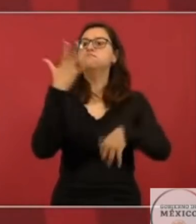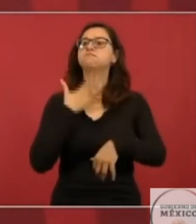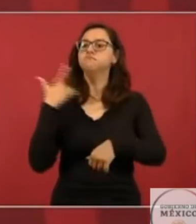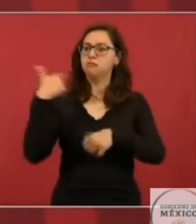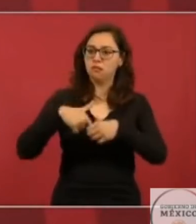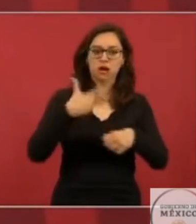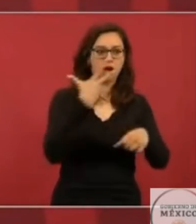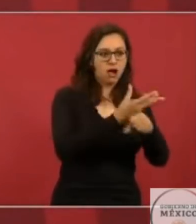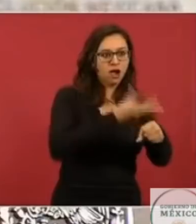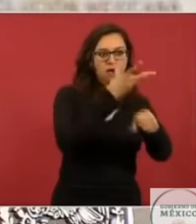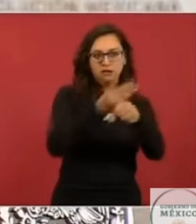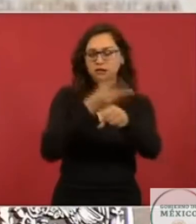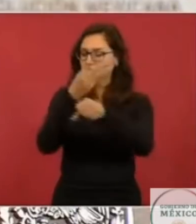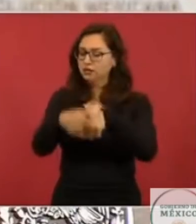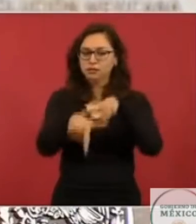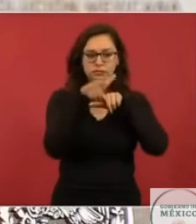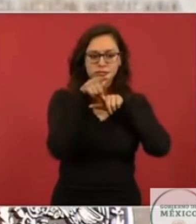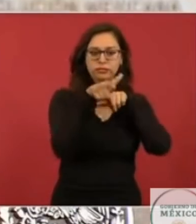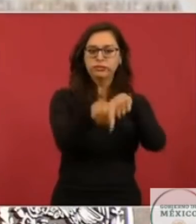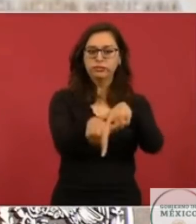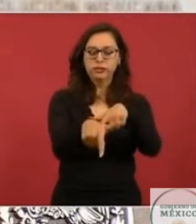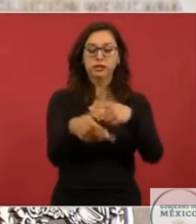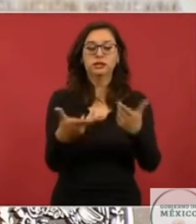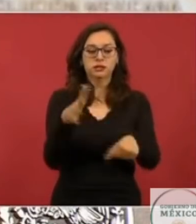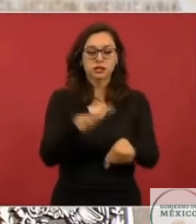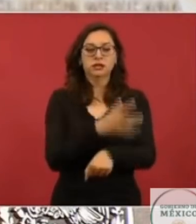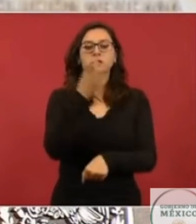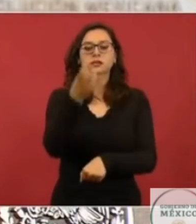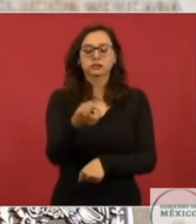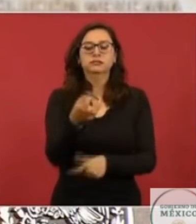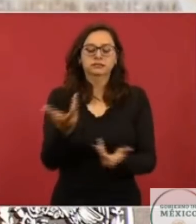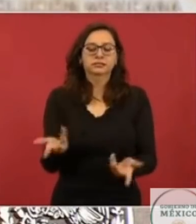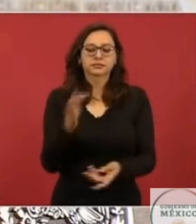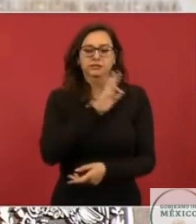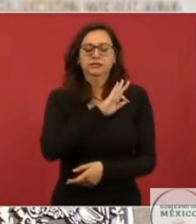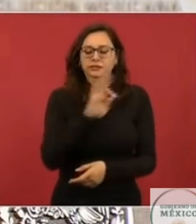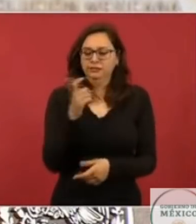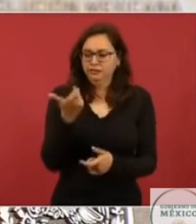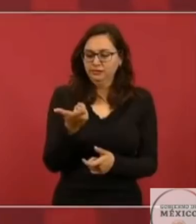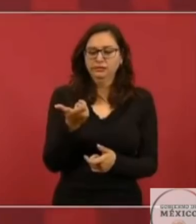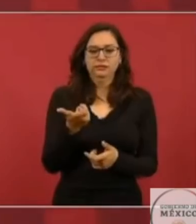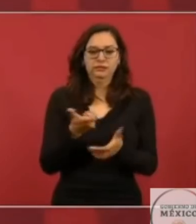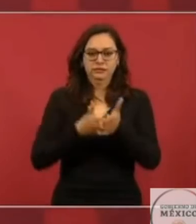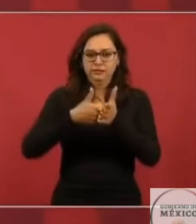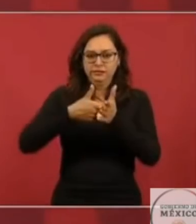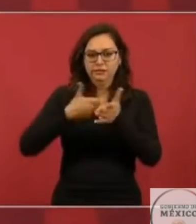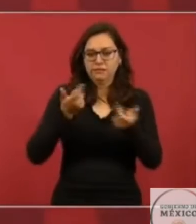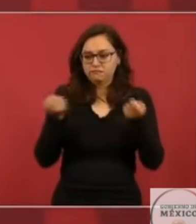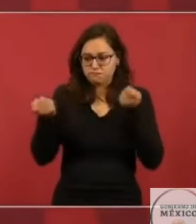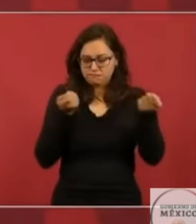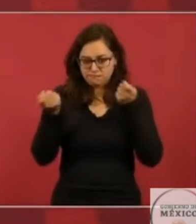tenemos la posibilidad de mantener los precios de las gasolinas y del diésel,